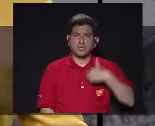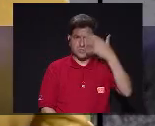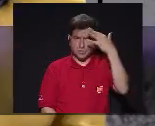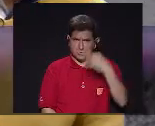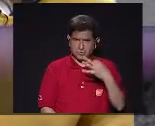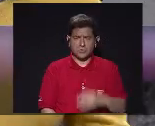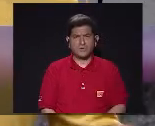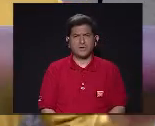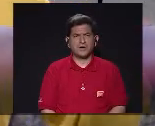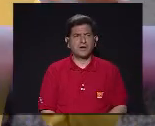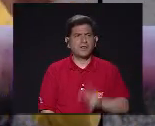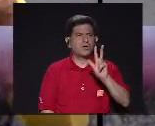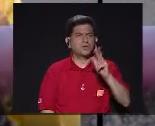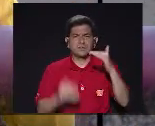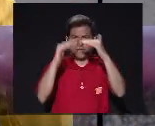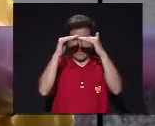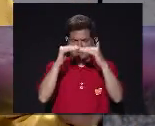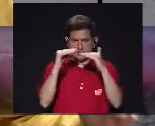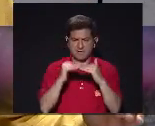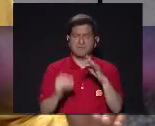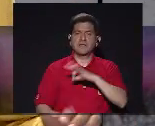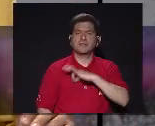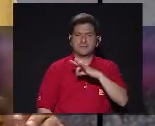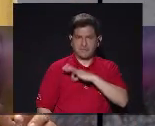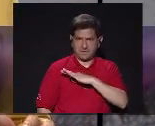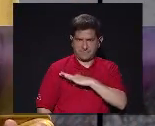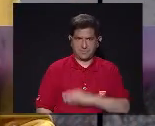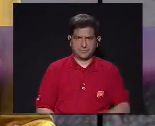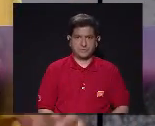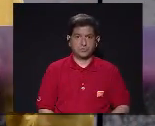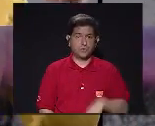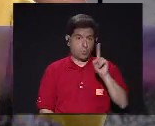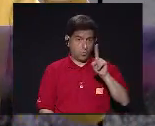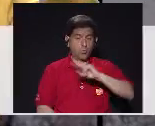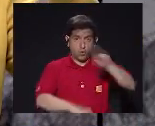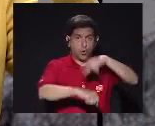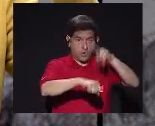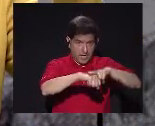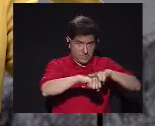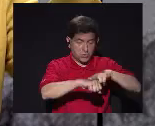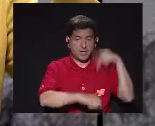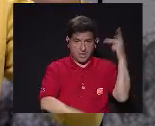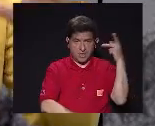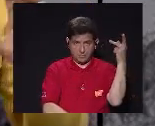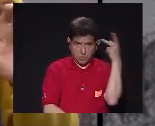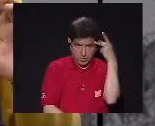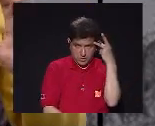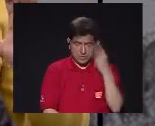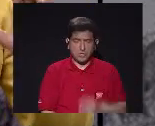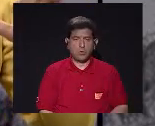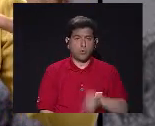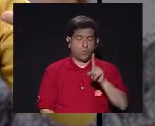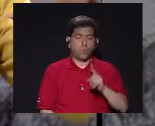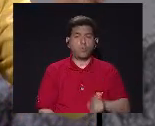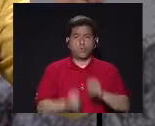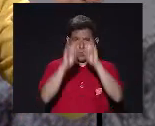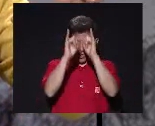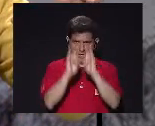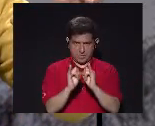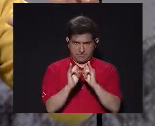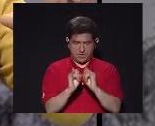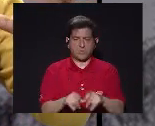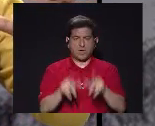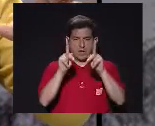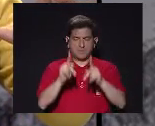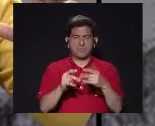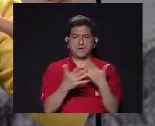Yo visualizo por lo menos Tres niveles de beneficios Un nivel nacional Político Un nivel individual